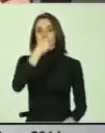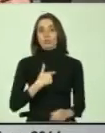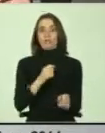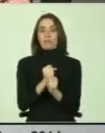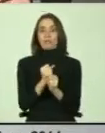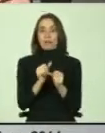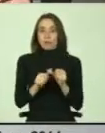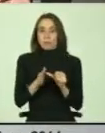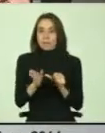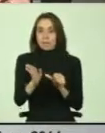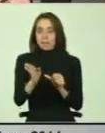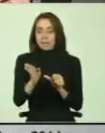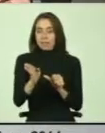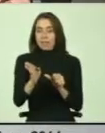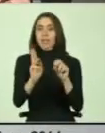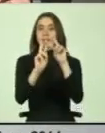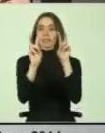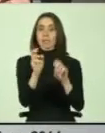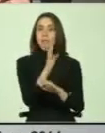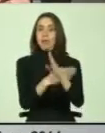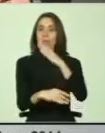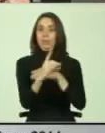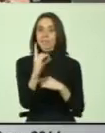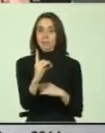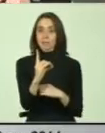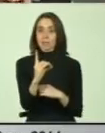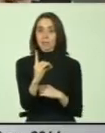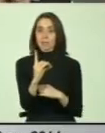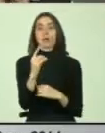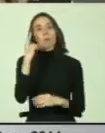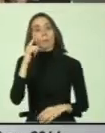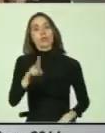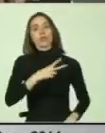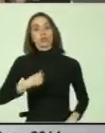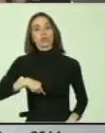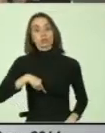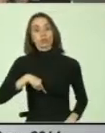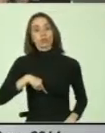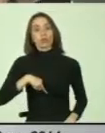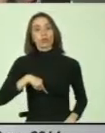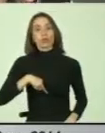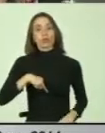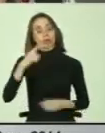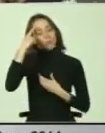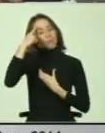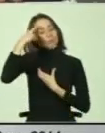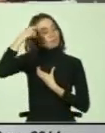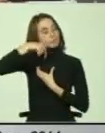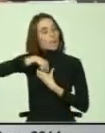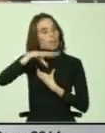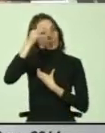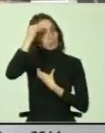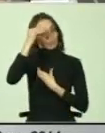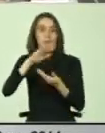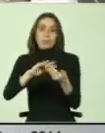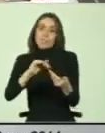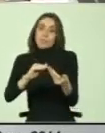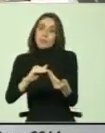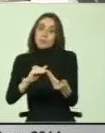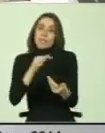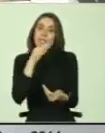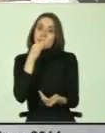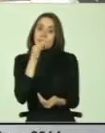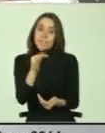trabajamos permanentemente el tema de la discapacidad, pero nosotros tenemos como muy internalizado, y me van a disculpar por este